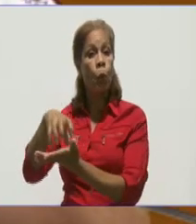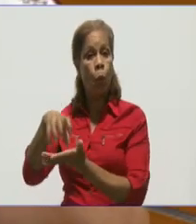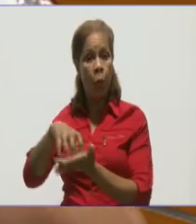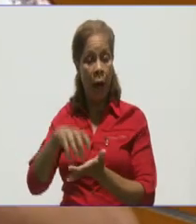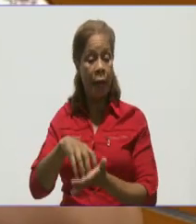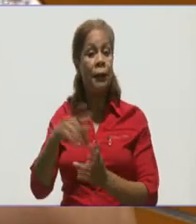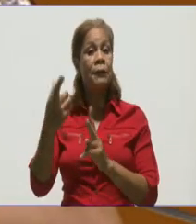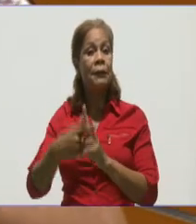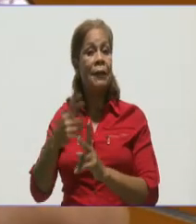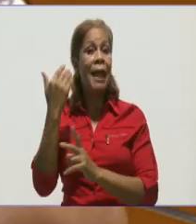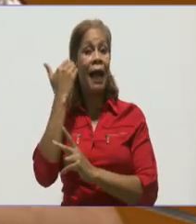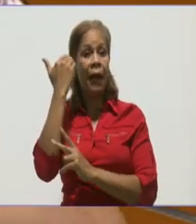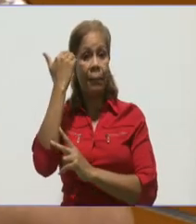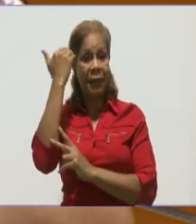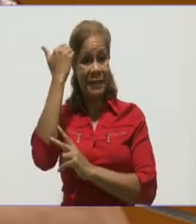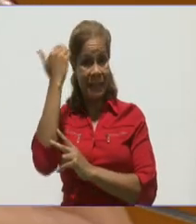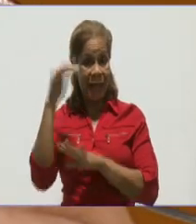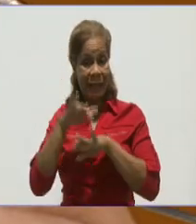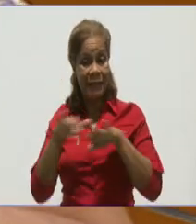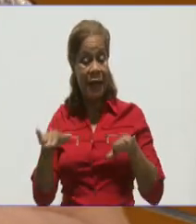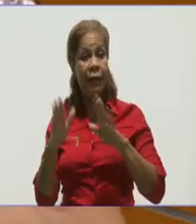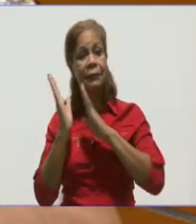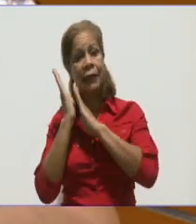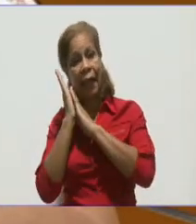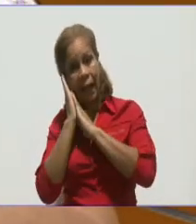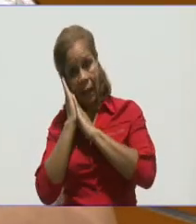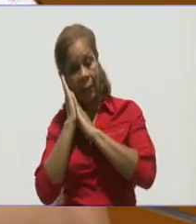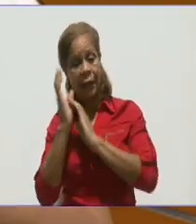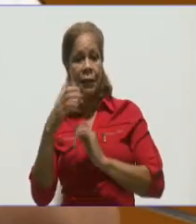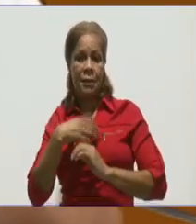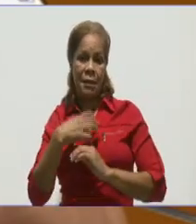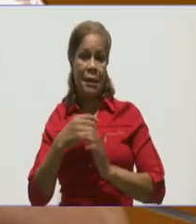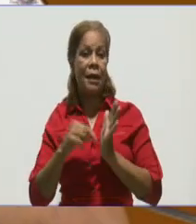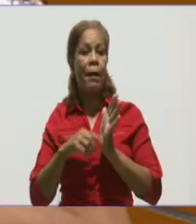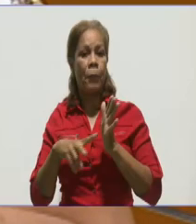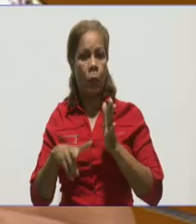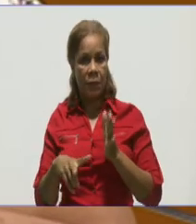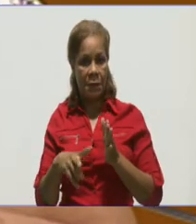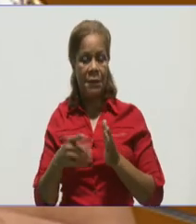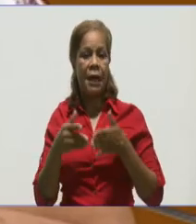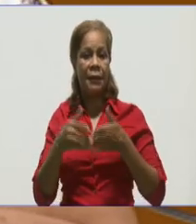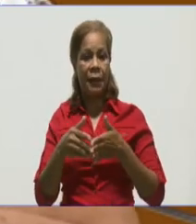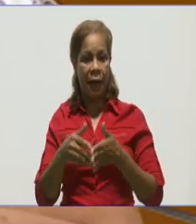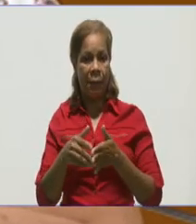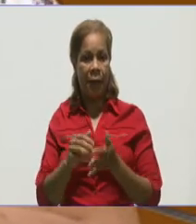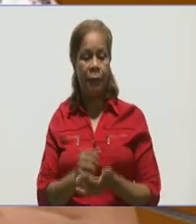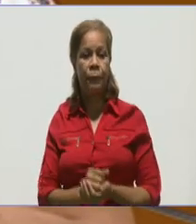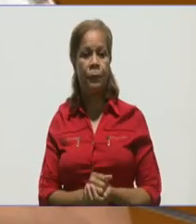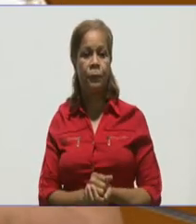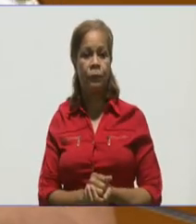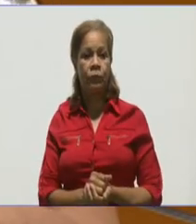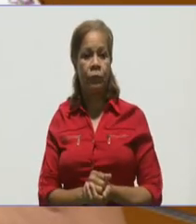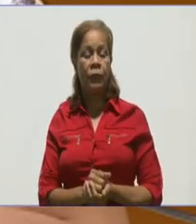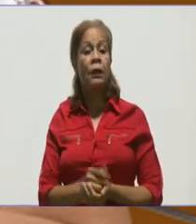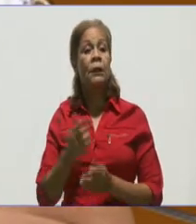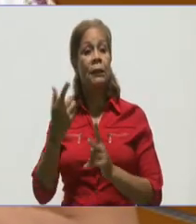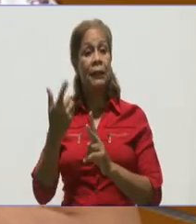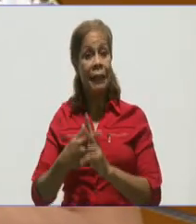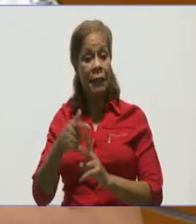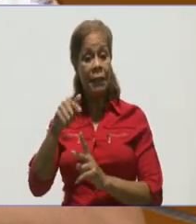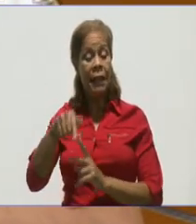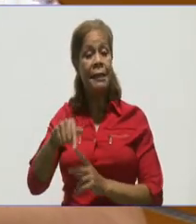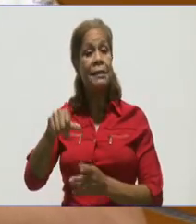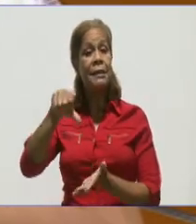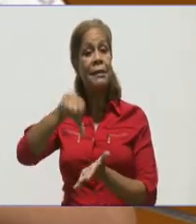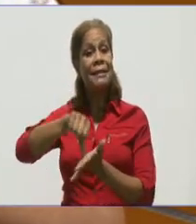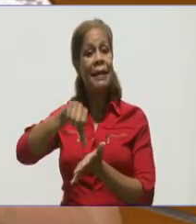y las capacidades de cama que hoy tiene la provincia, que la capacidad de cama está en centros educacionales, que